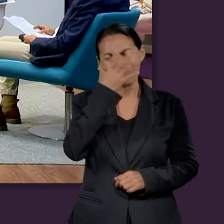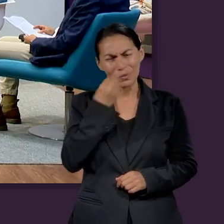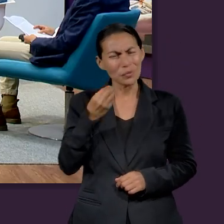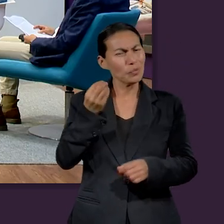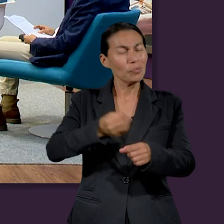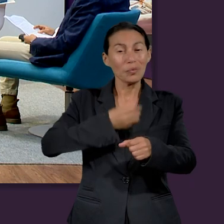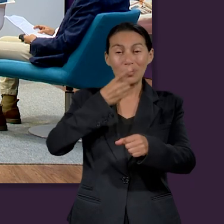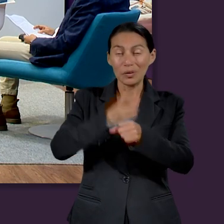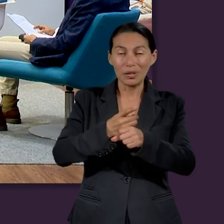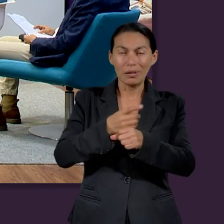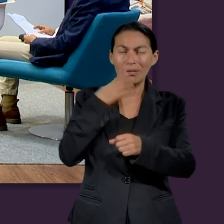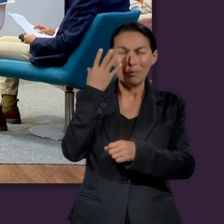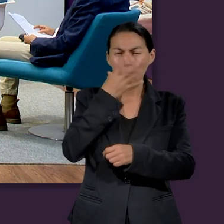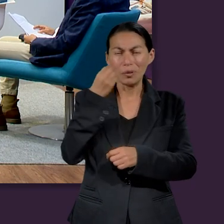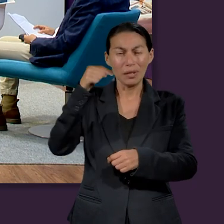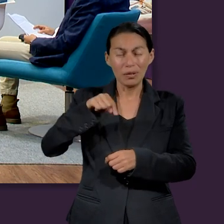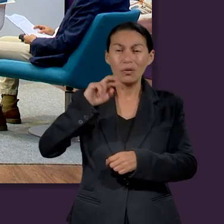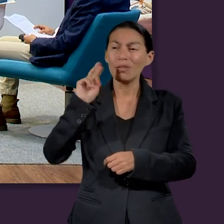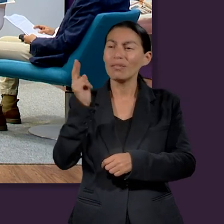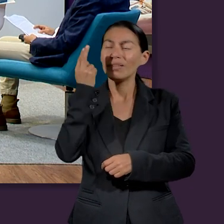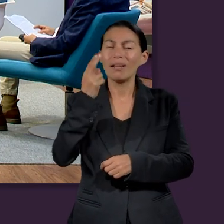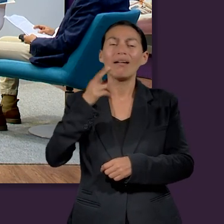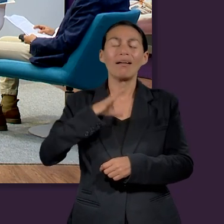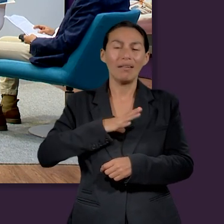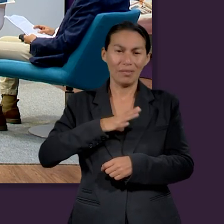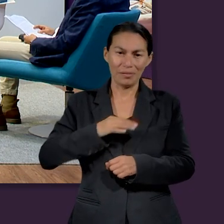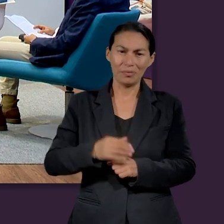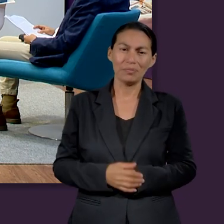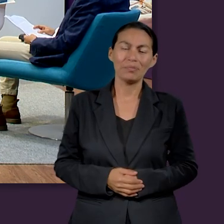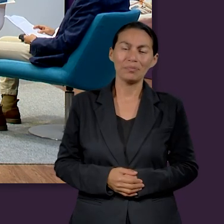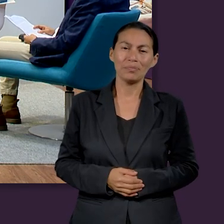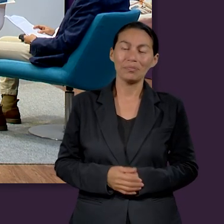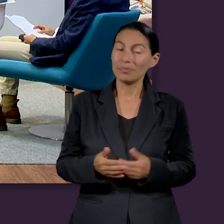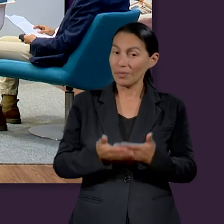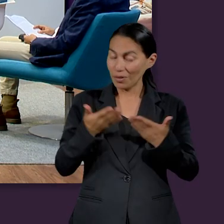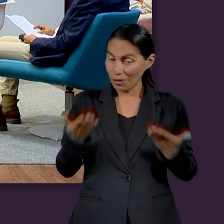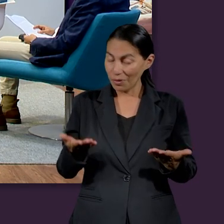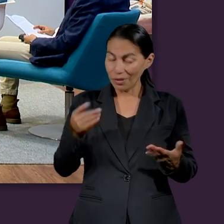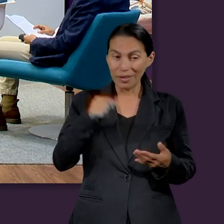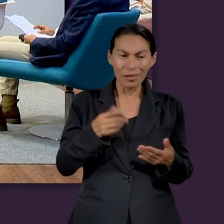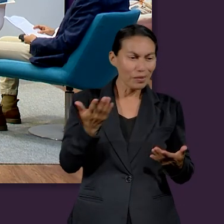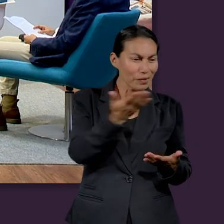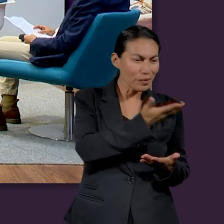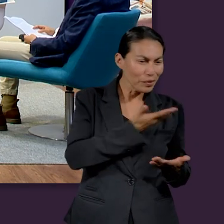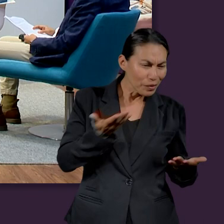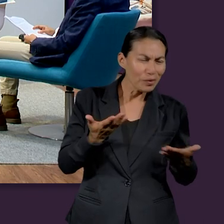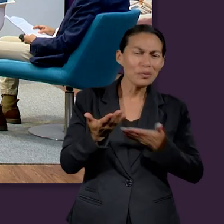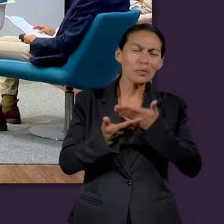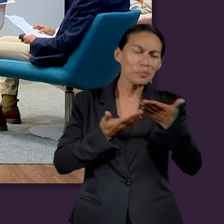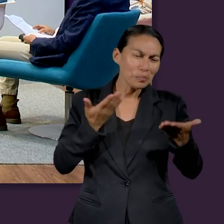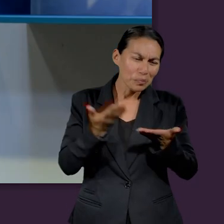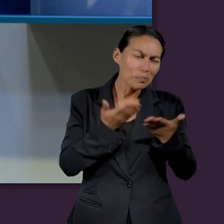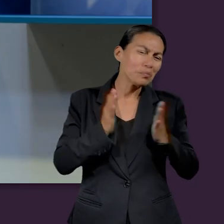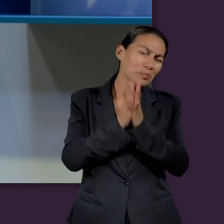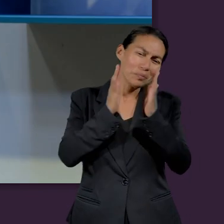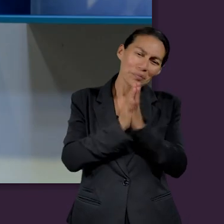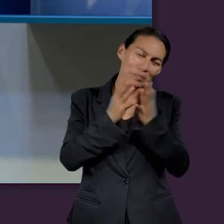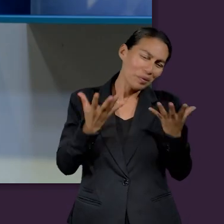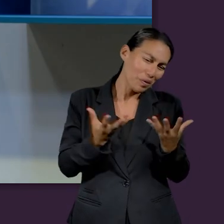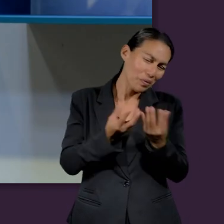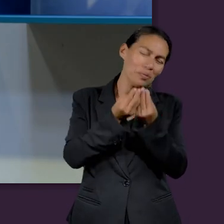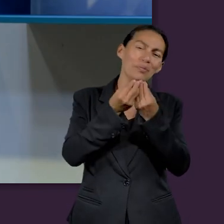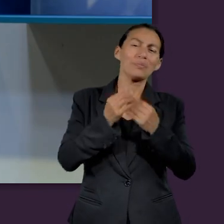Me encanta. Exacto. Es una linda oportunidad que tenemos aquí en la universidad. Y ahora estamos para